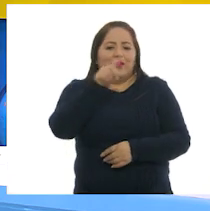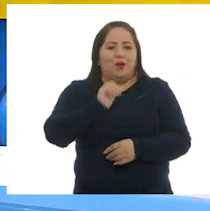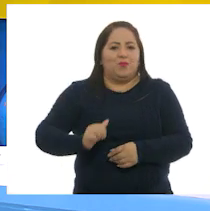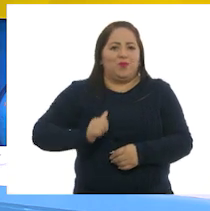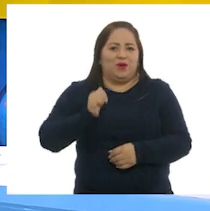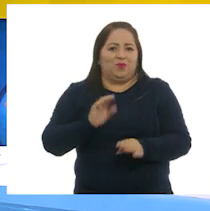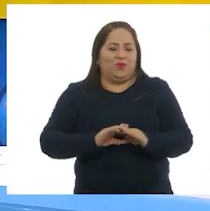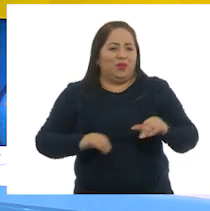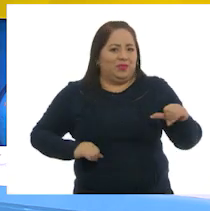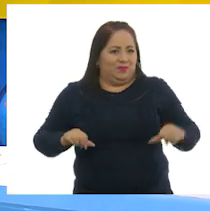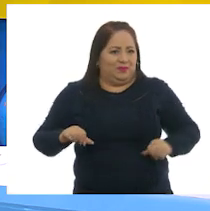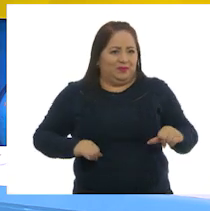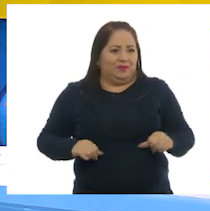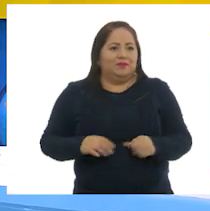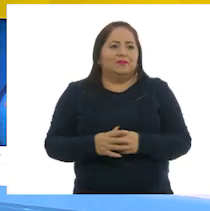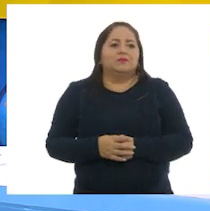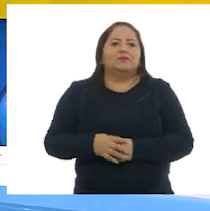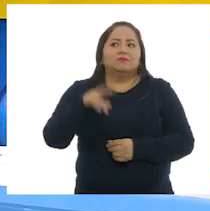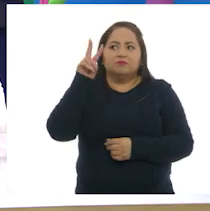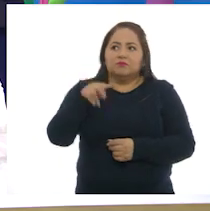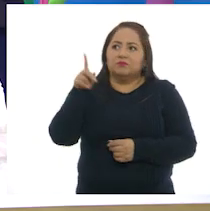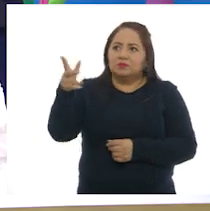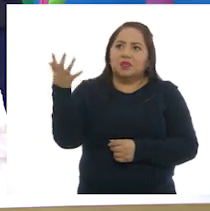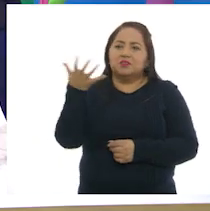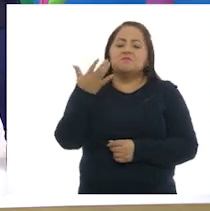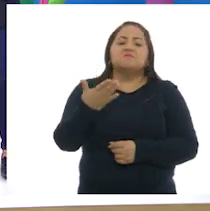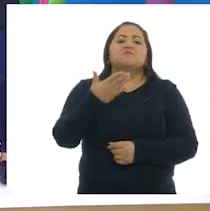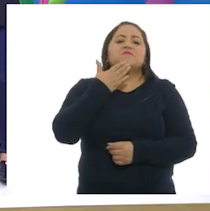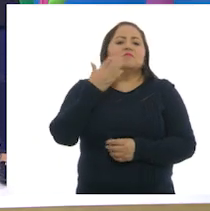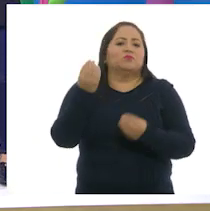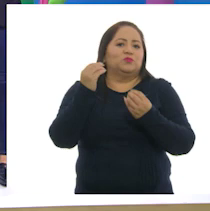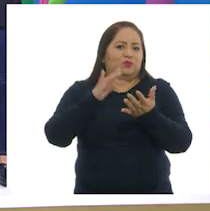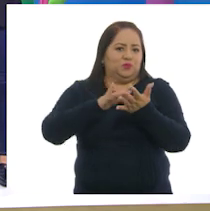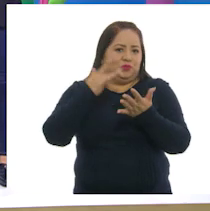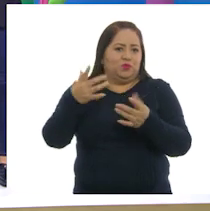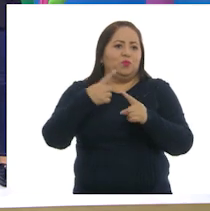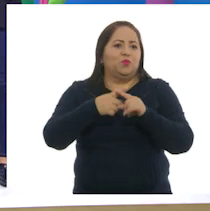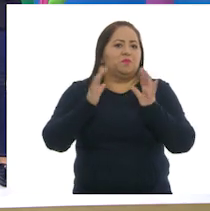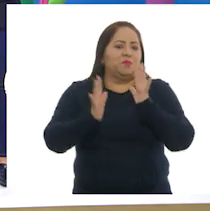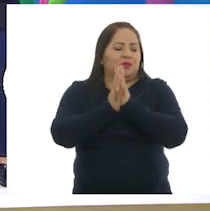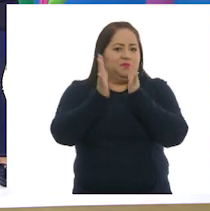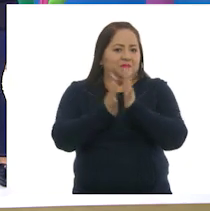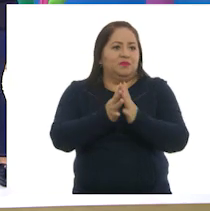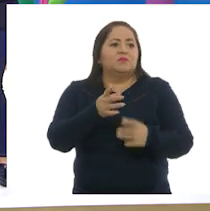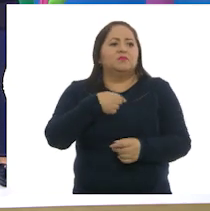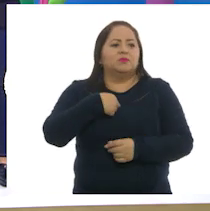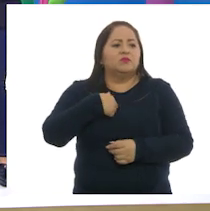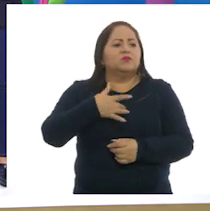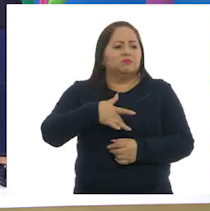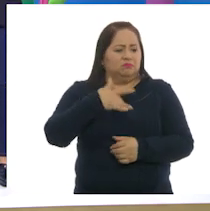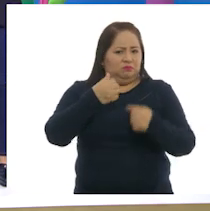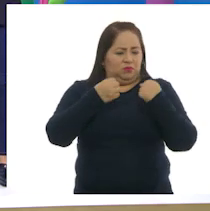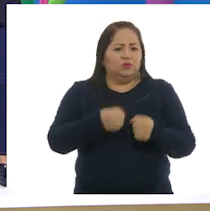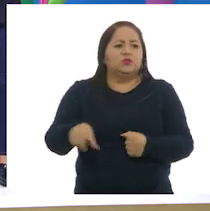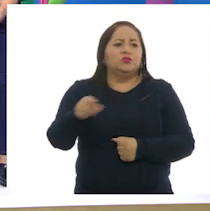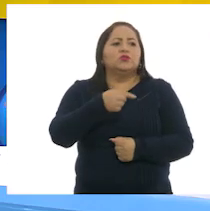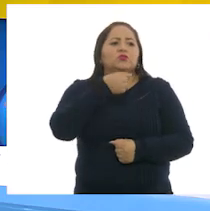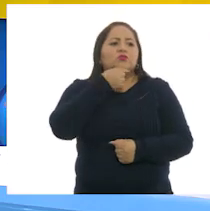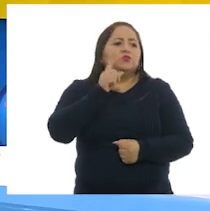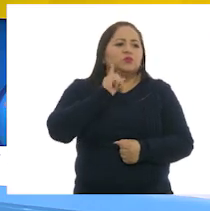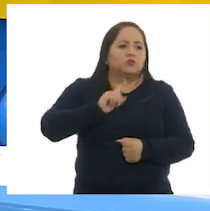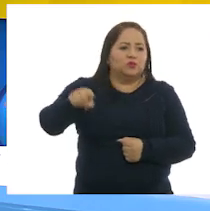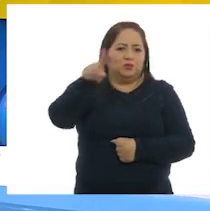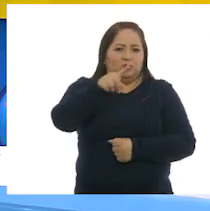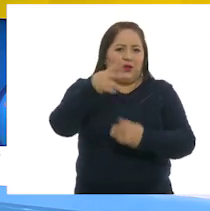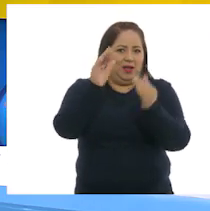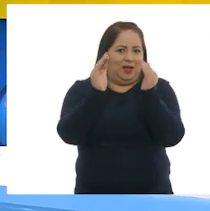con esta actividad. Larisa, lo hiciste excelente. Muchas gracias por participar. Estoy segura que los niños y las niñas que nos